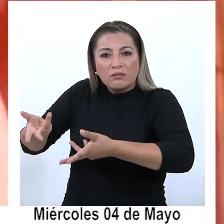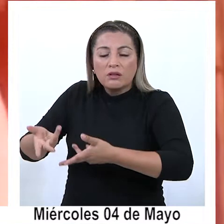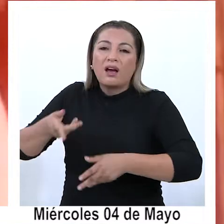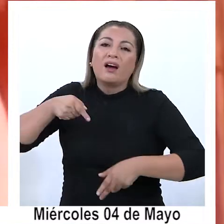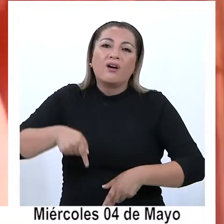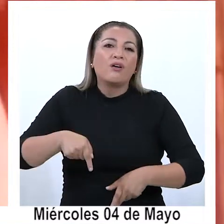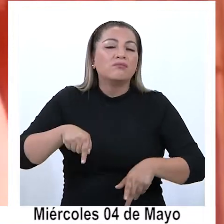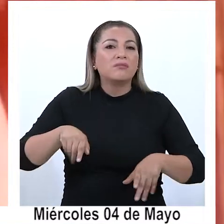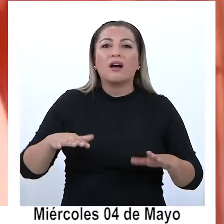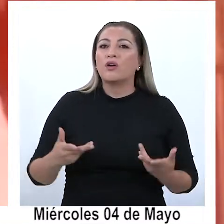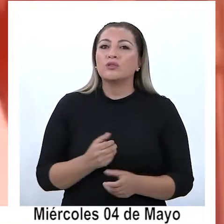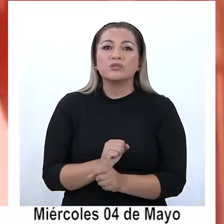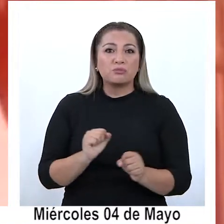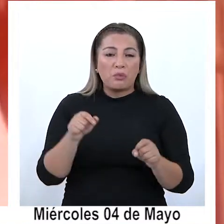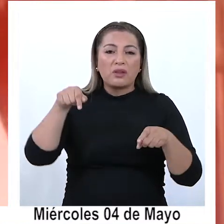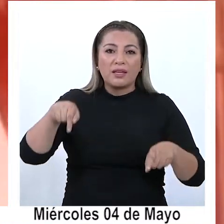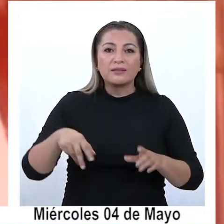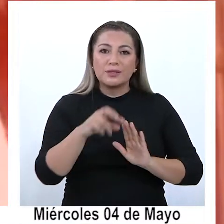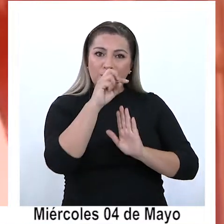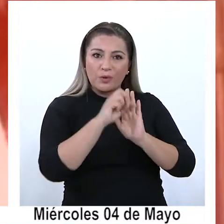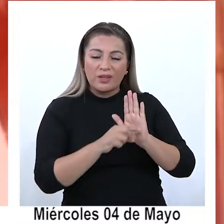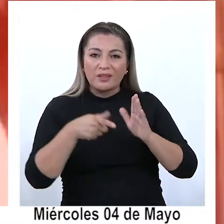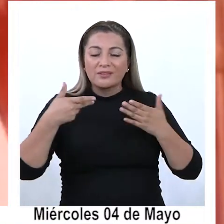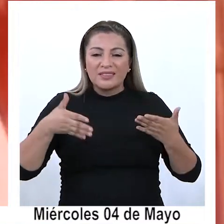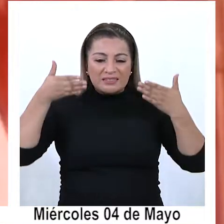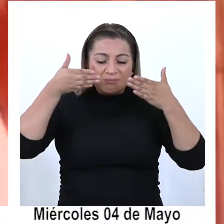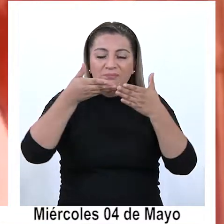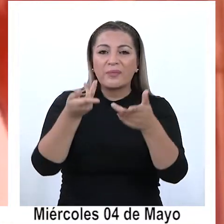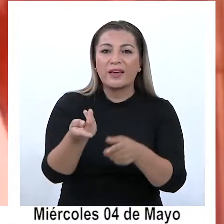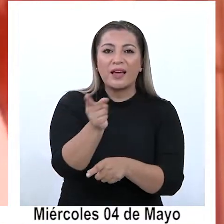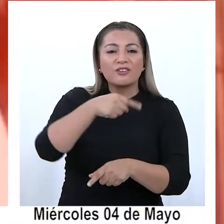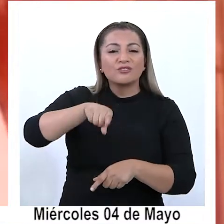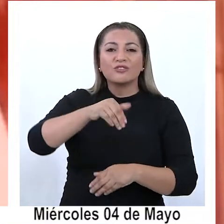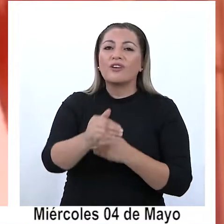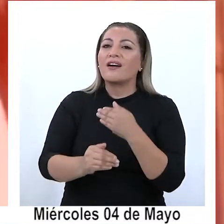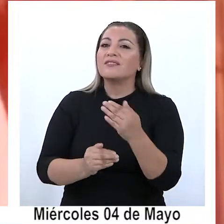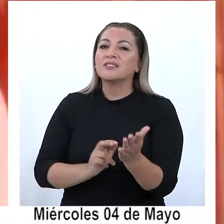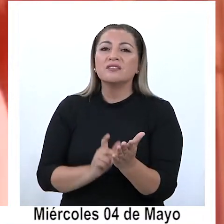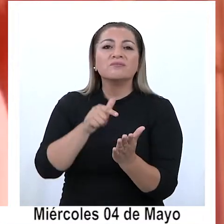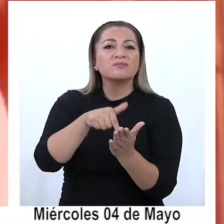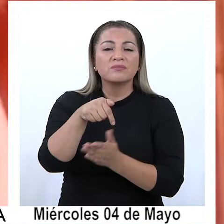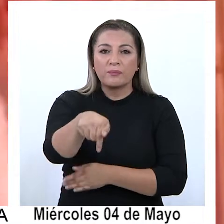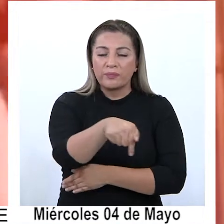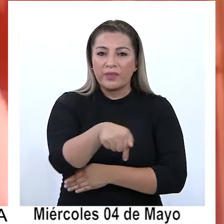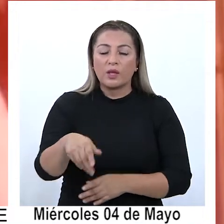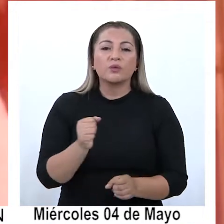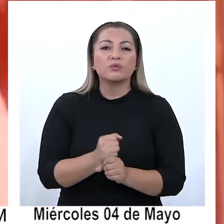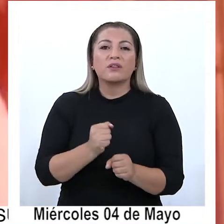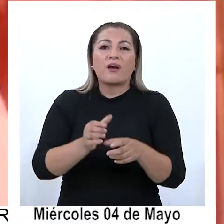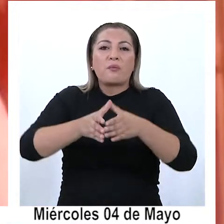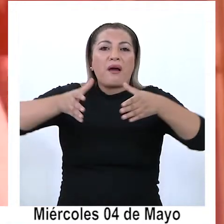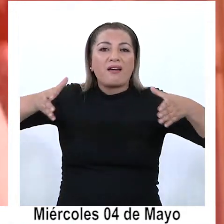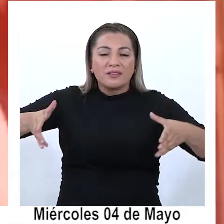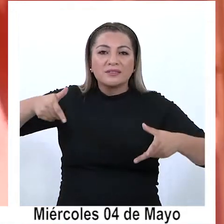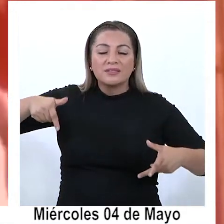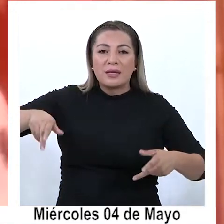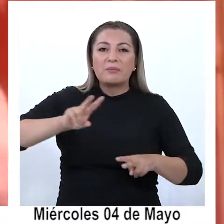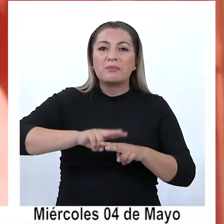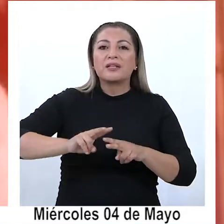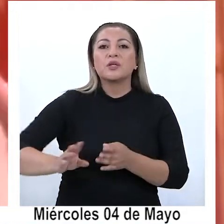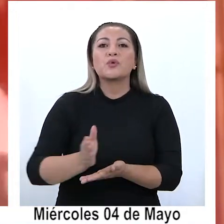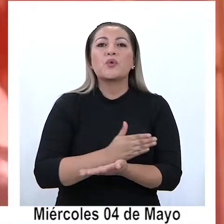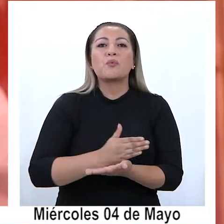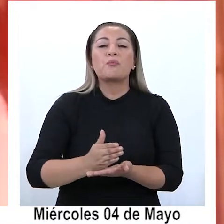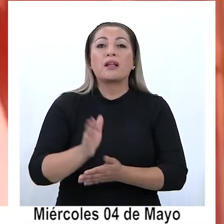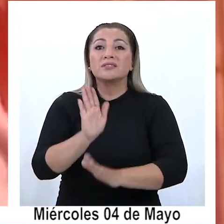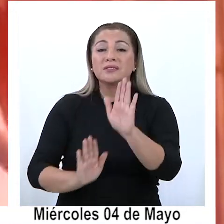las condiciones para ello. Y por eso es que este proyecto apunta a poder dar un paso inicial de un trabajo mayor para crear un plan